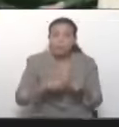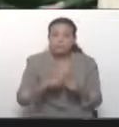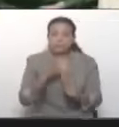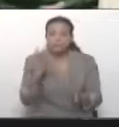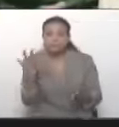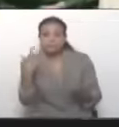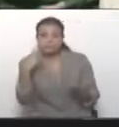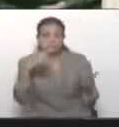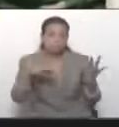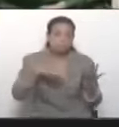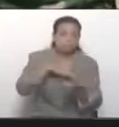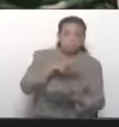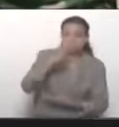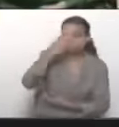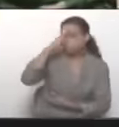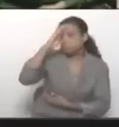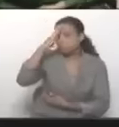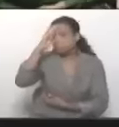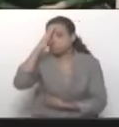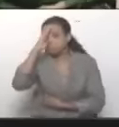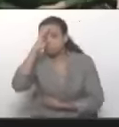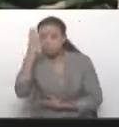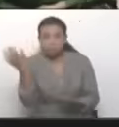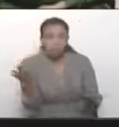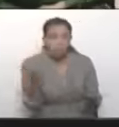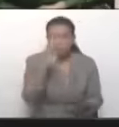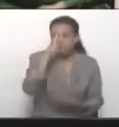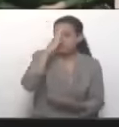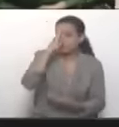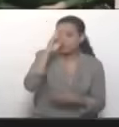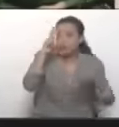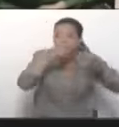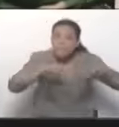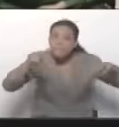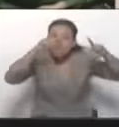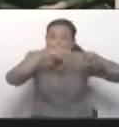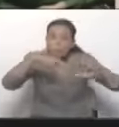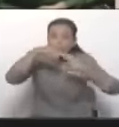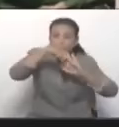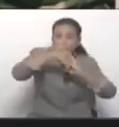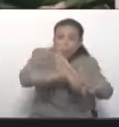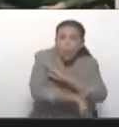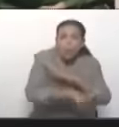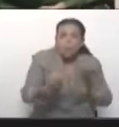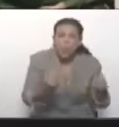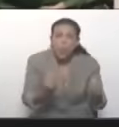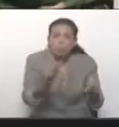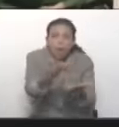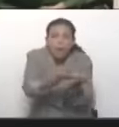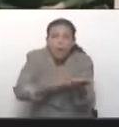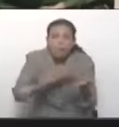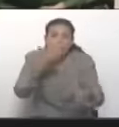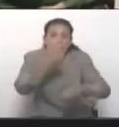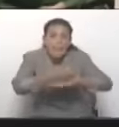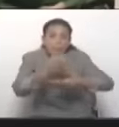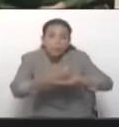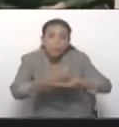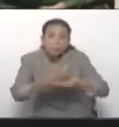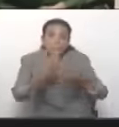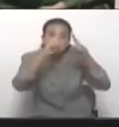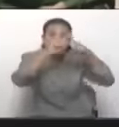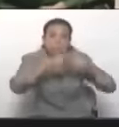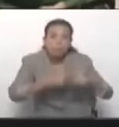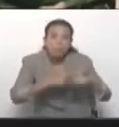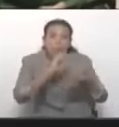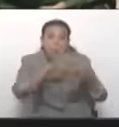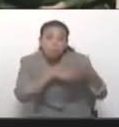están enredados, no resisten el mínimo análisis, ni jurídico, ni legal, ni matemático,